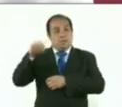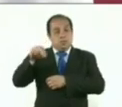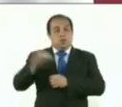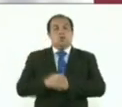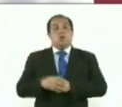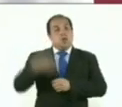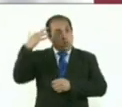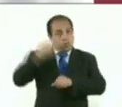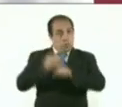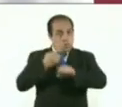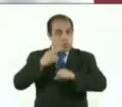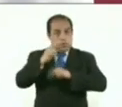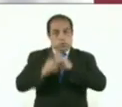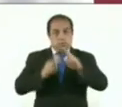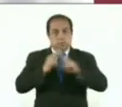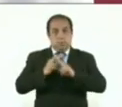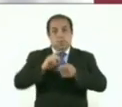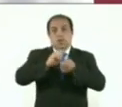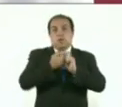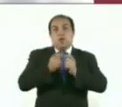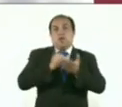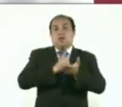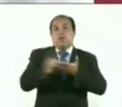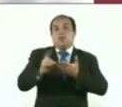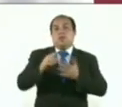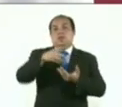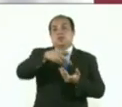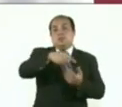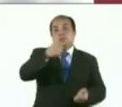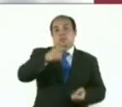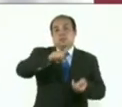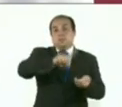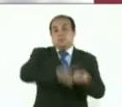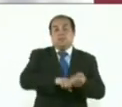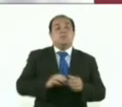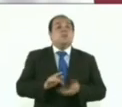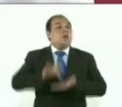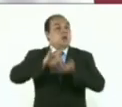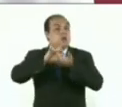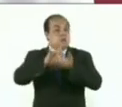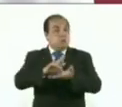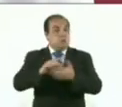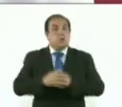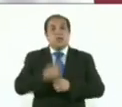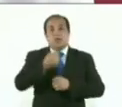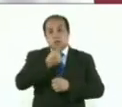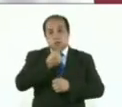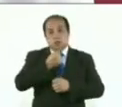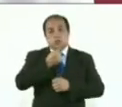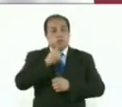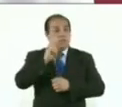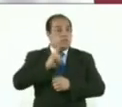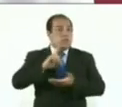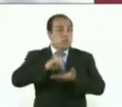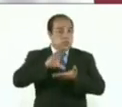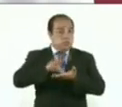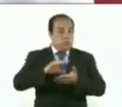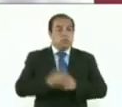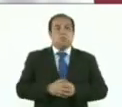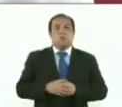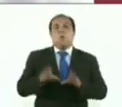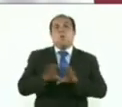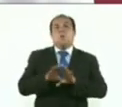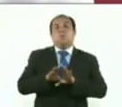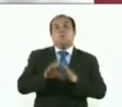universal y que se convirtiera en un derecho constitucional, el apoyo a niños y niñas con discapacidad como un